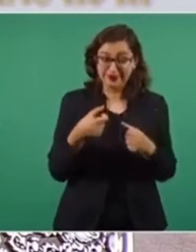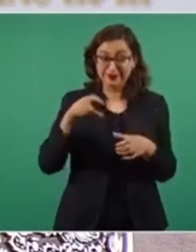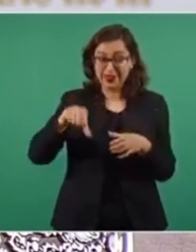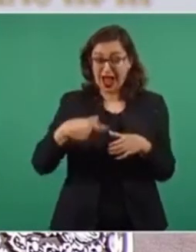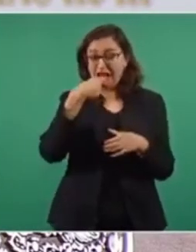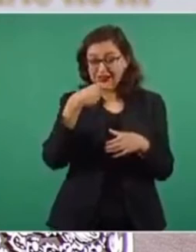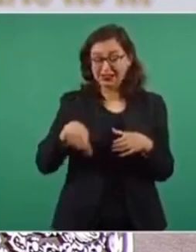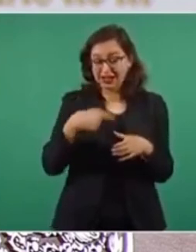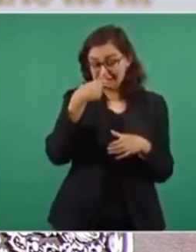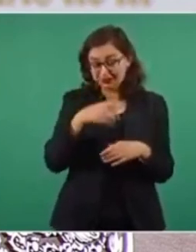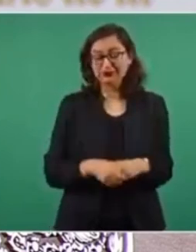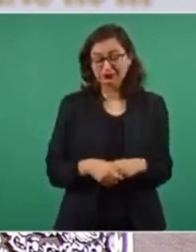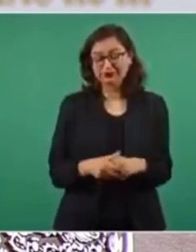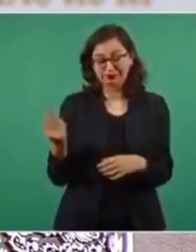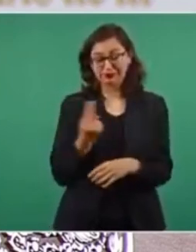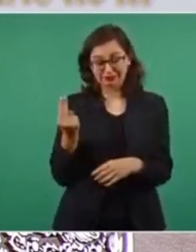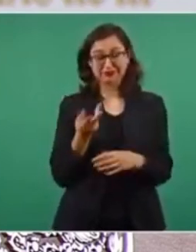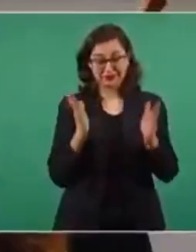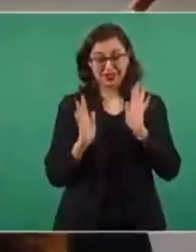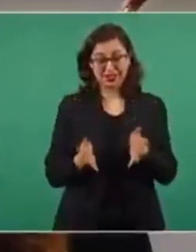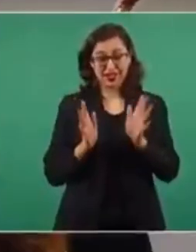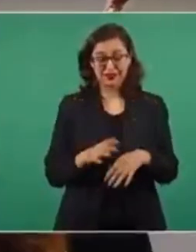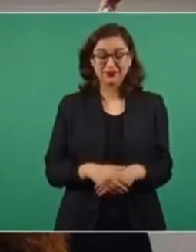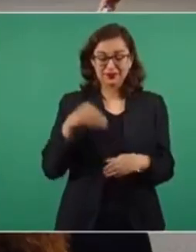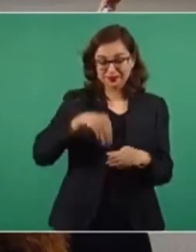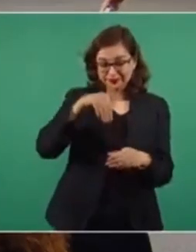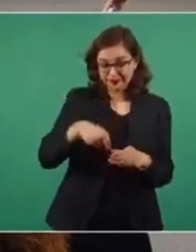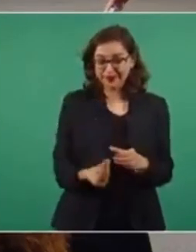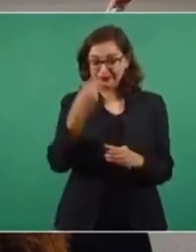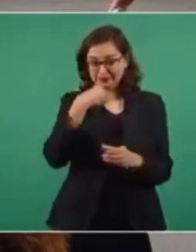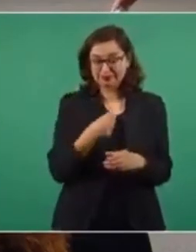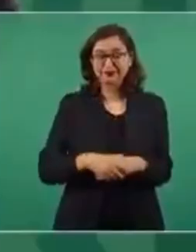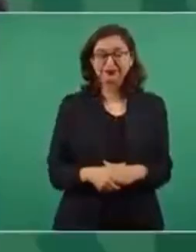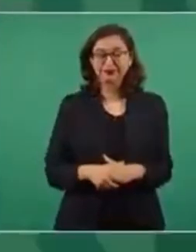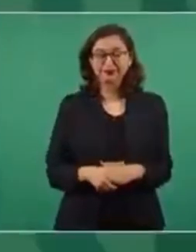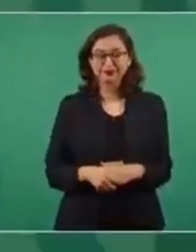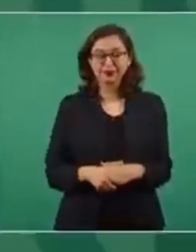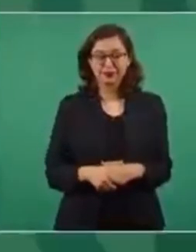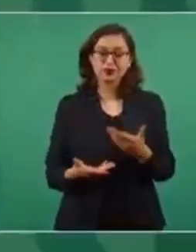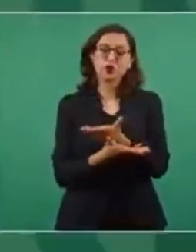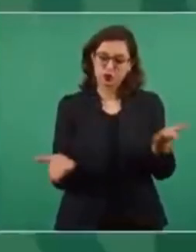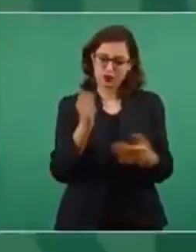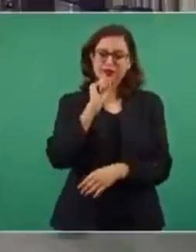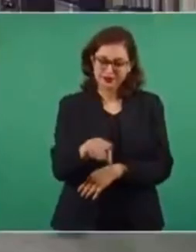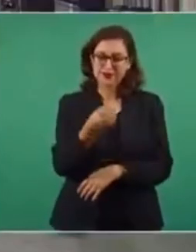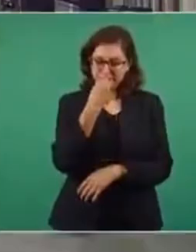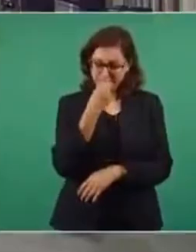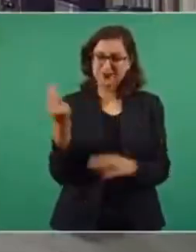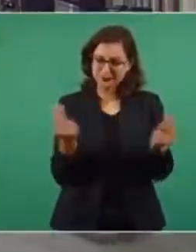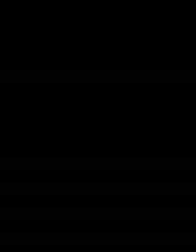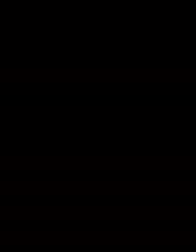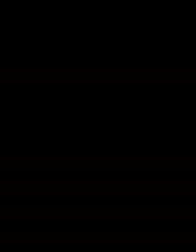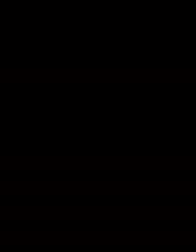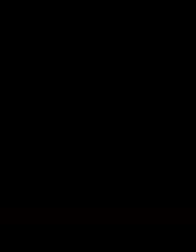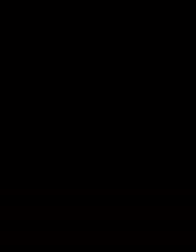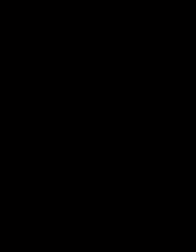galleta de agua, chopeada, y ustedes también. Entonces, nos vemos mañana.